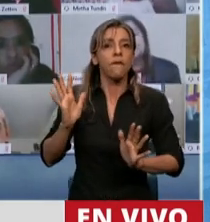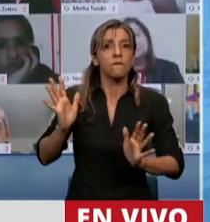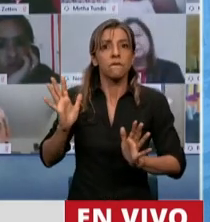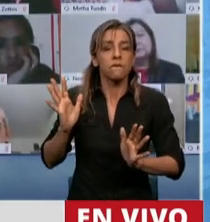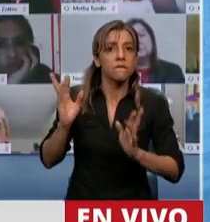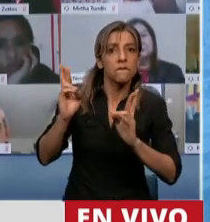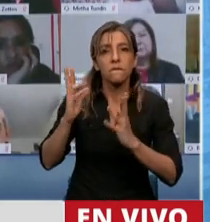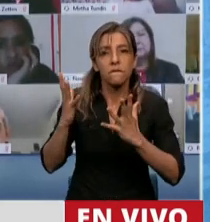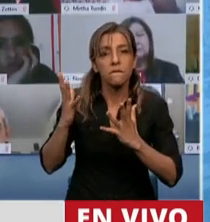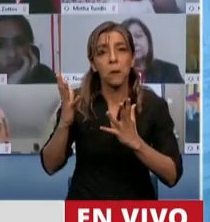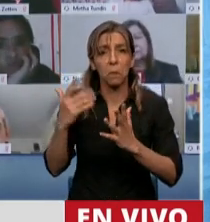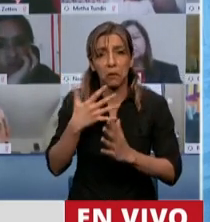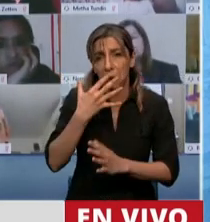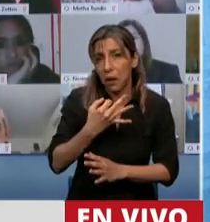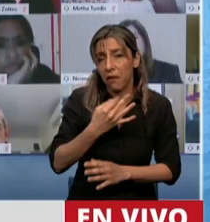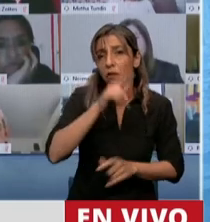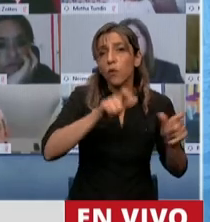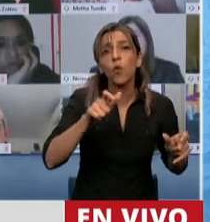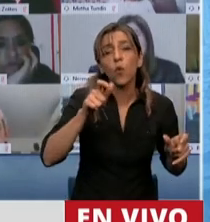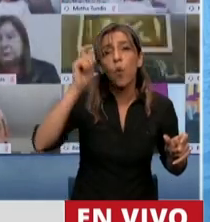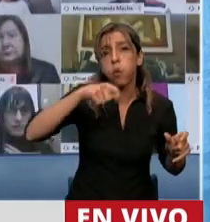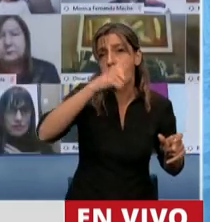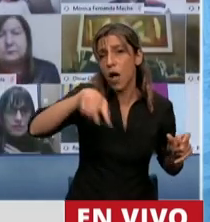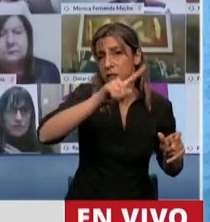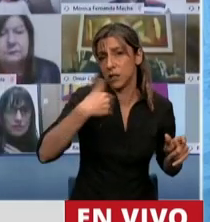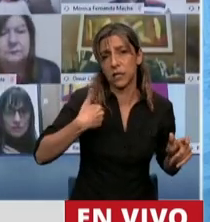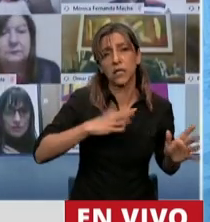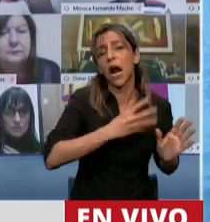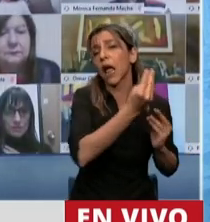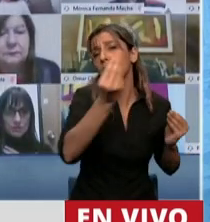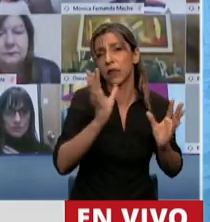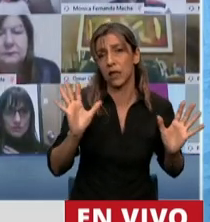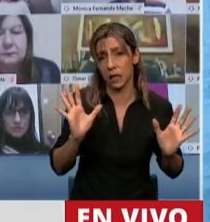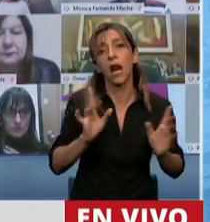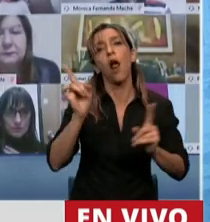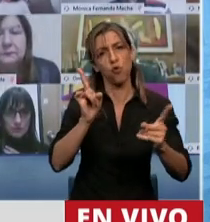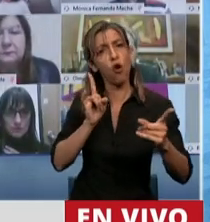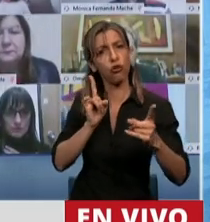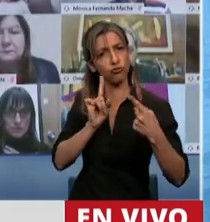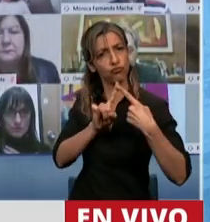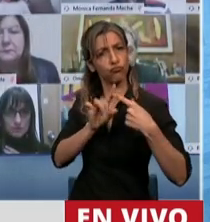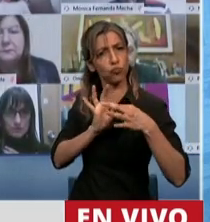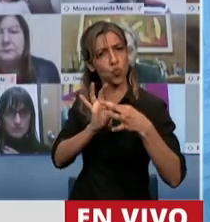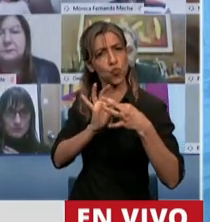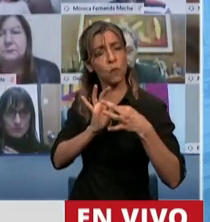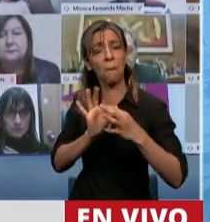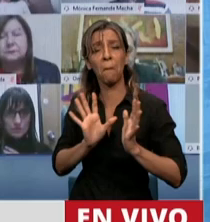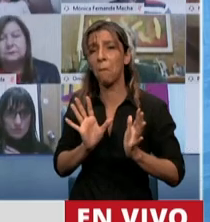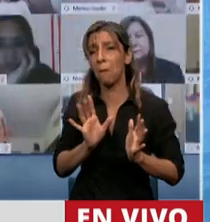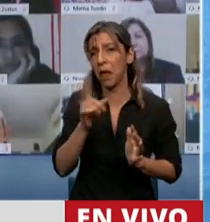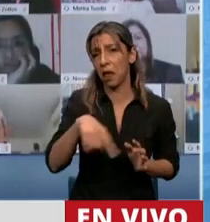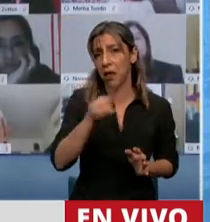Argentina ninguno ni los adictos a ellos que todavía hay y muchos que haga una